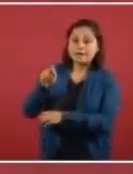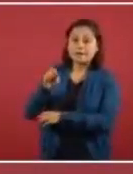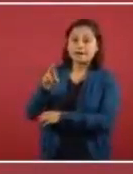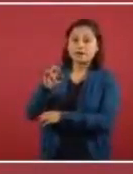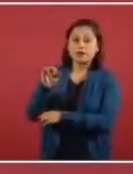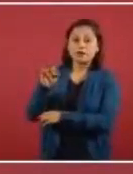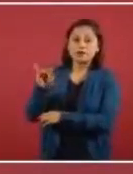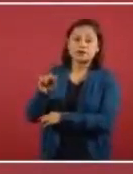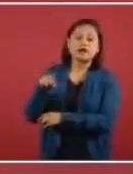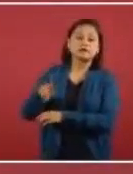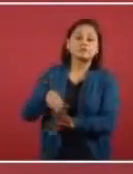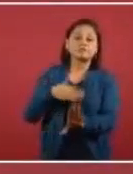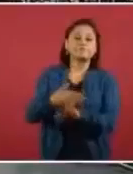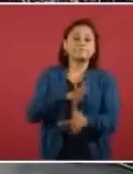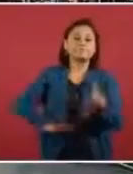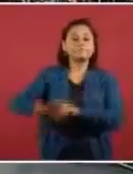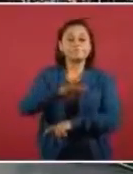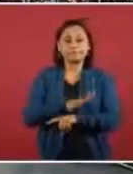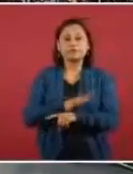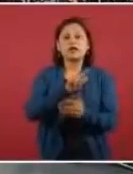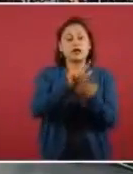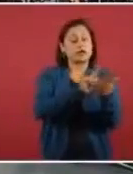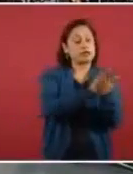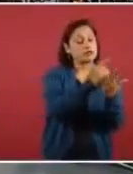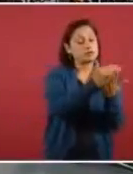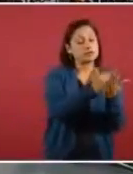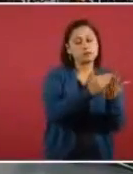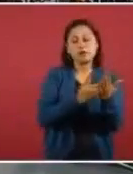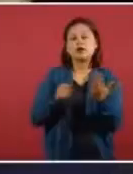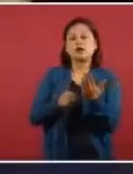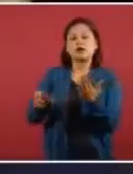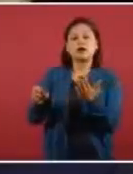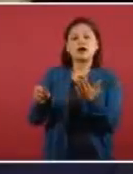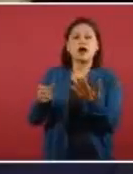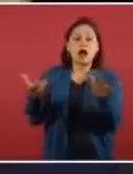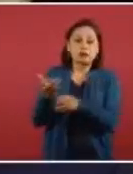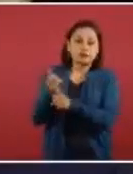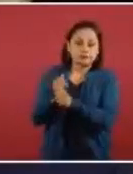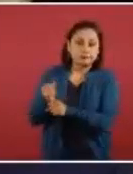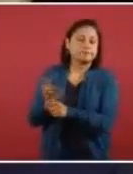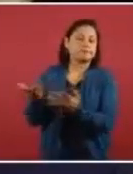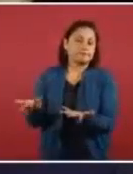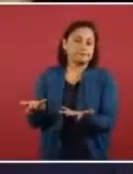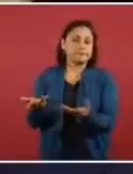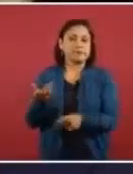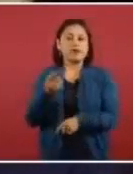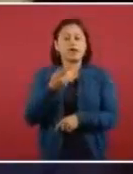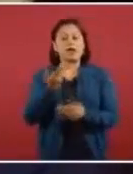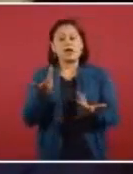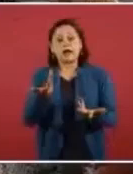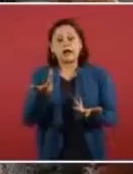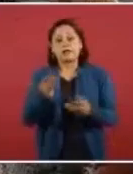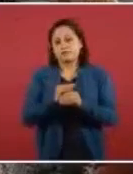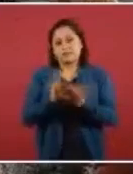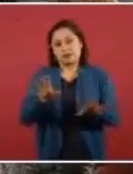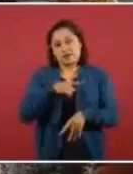esas disposiciones para actuar de manera directa. Eso, por supuesto, México jamás lo aceptaría. Pero